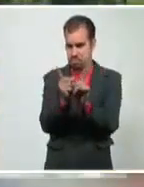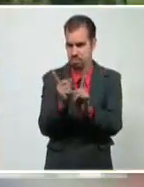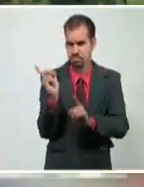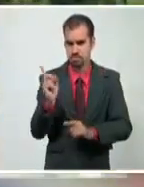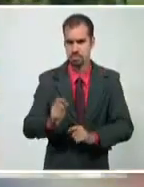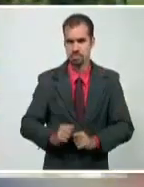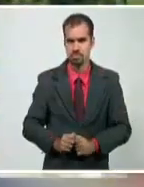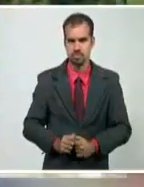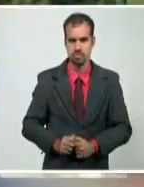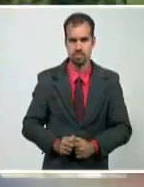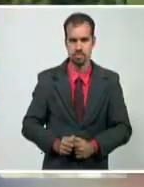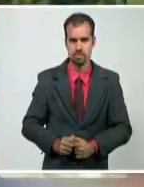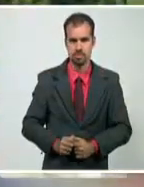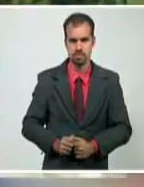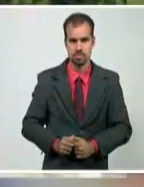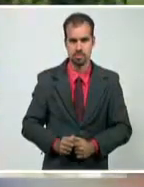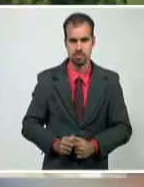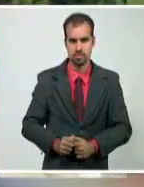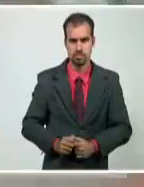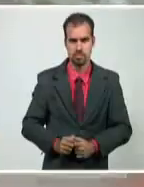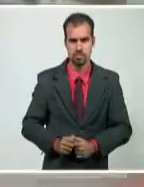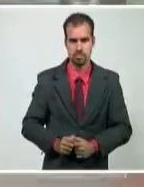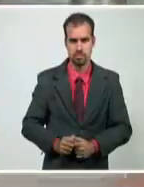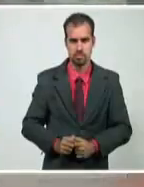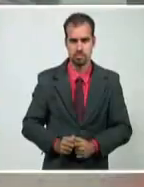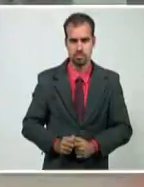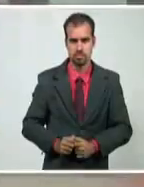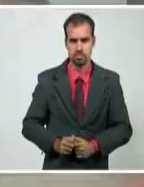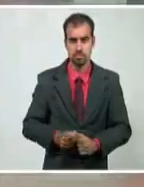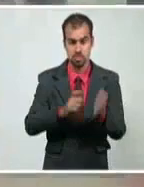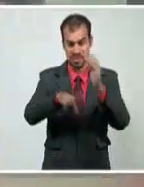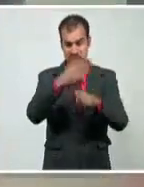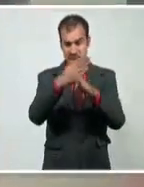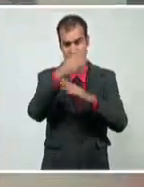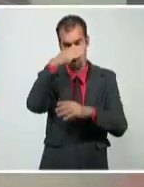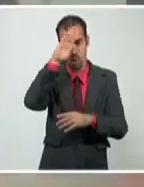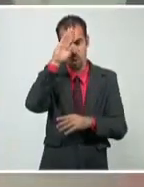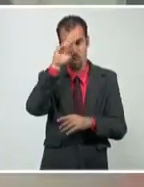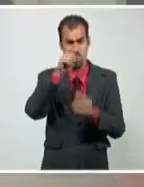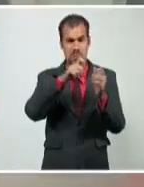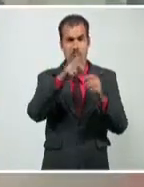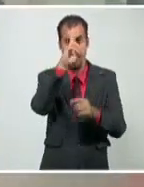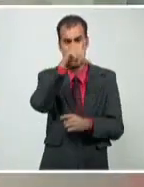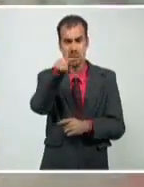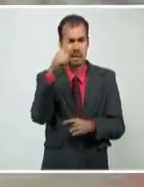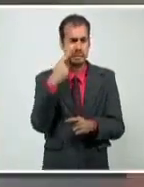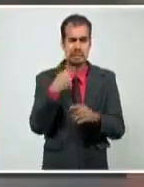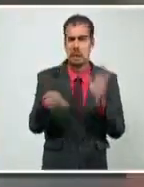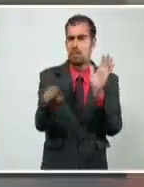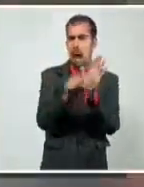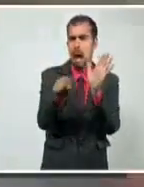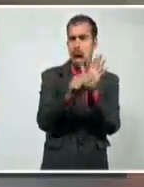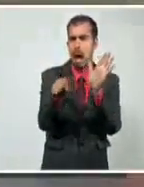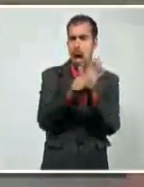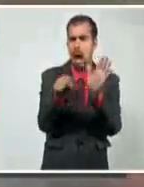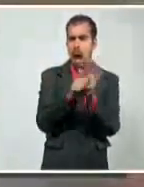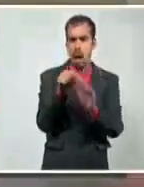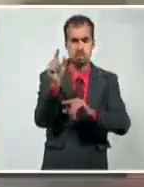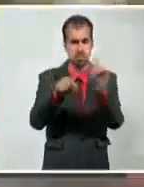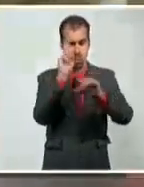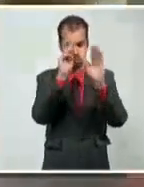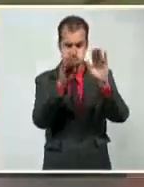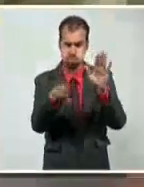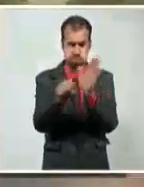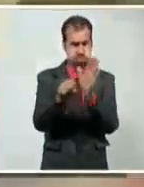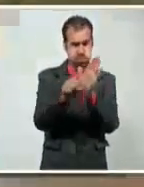colapsados. El hospital Ambrosio Grillo, acá en Santiago de Cuba, está repleto. No cabe más un paciente. Y así también pasa